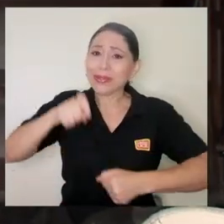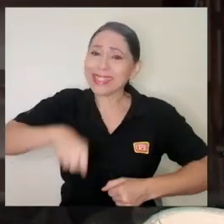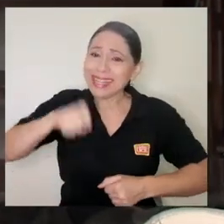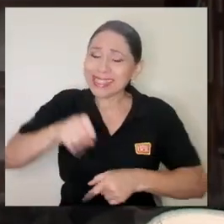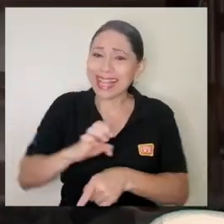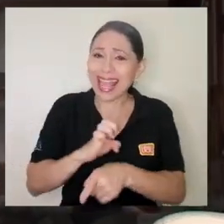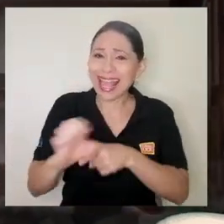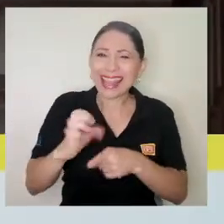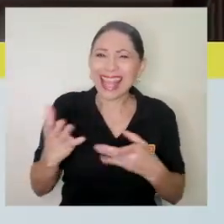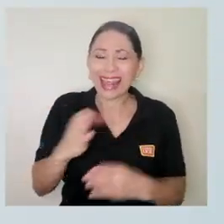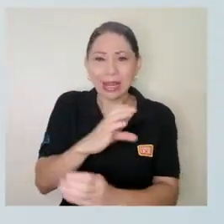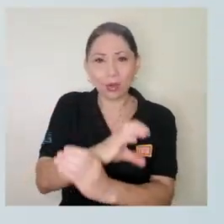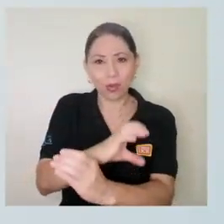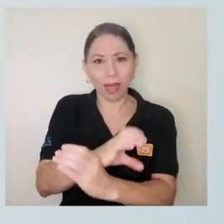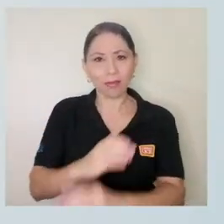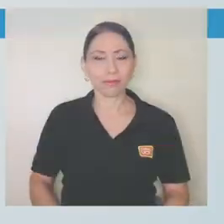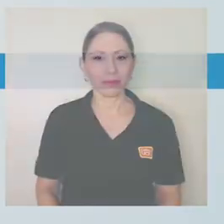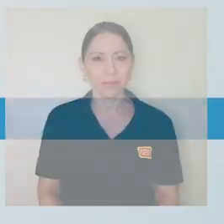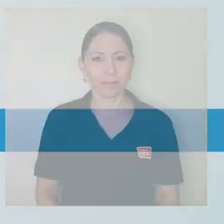este momento es la ética del cuidado.